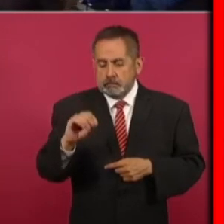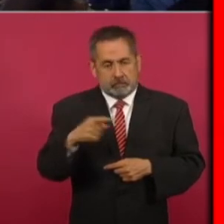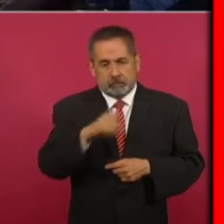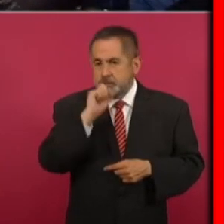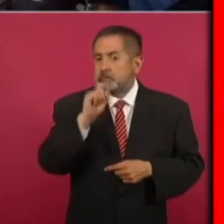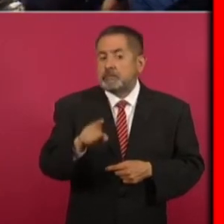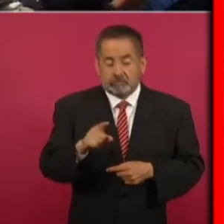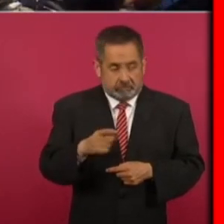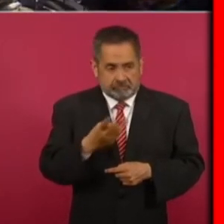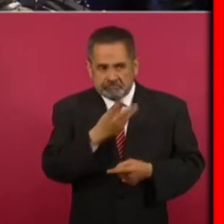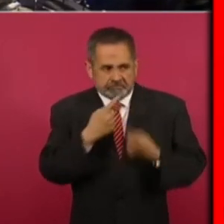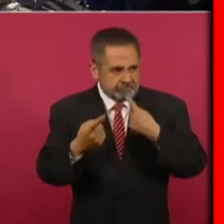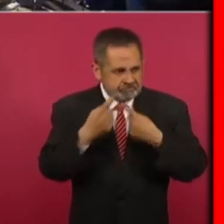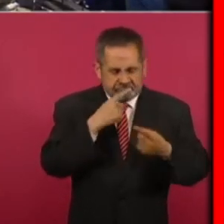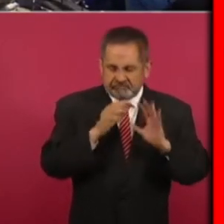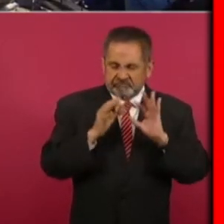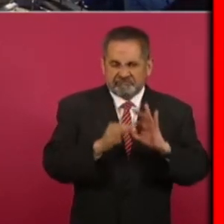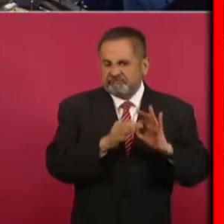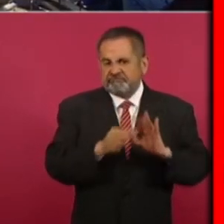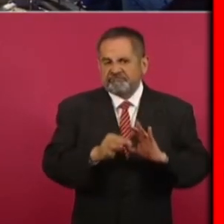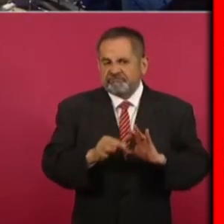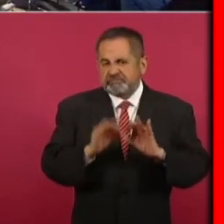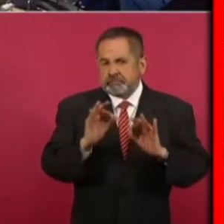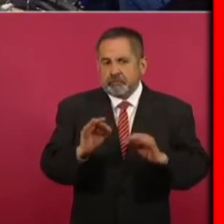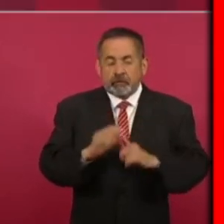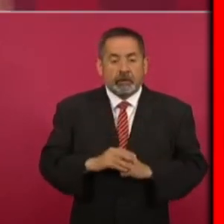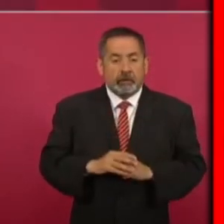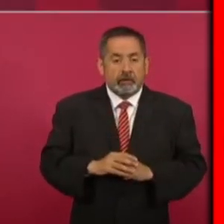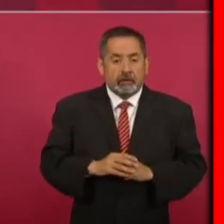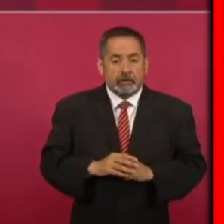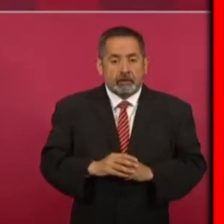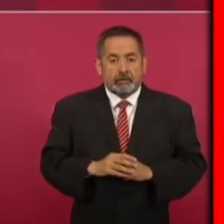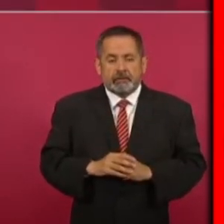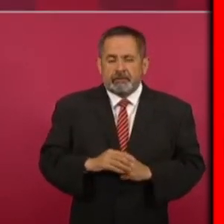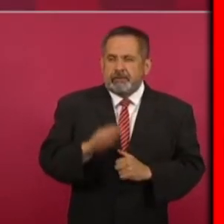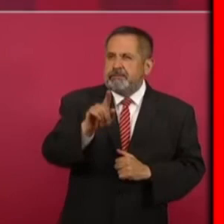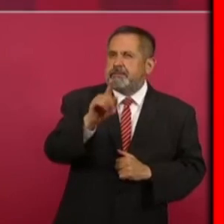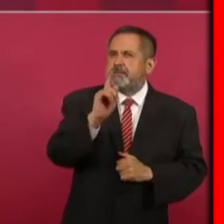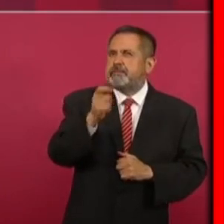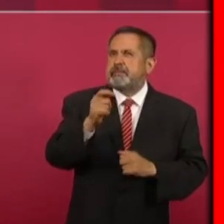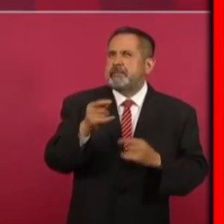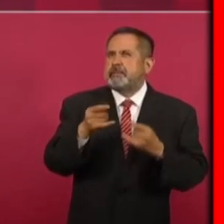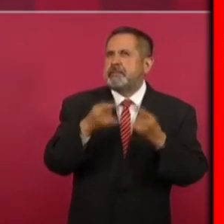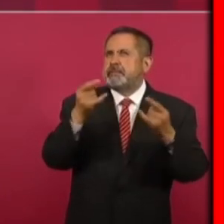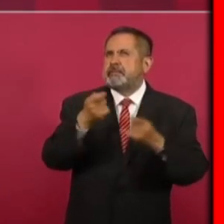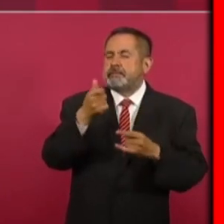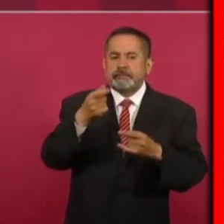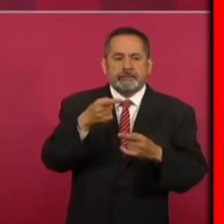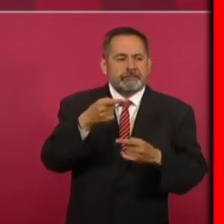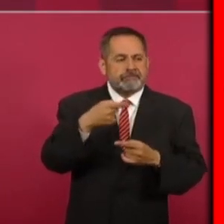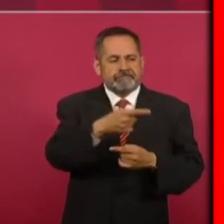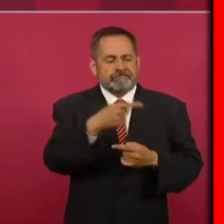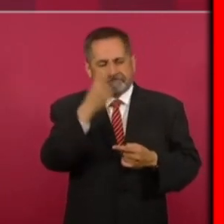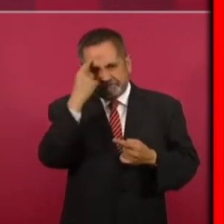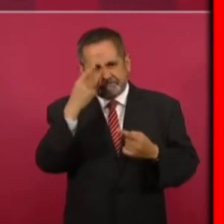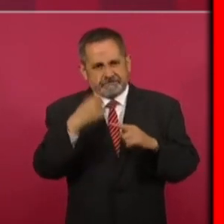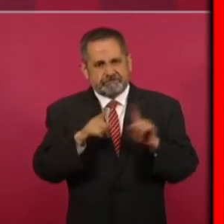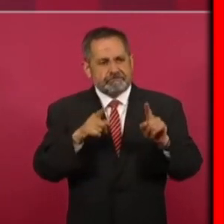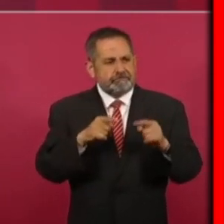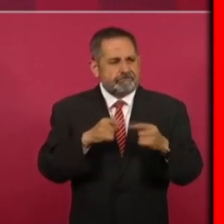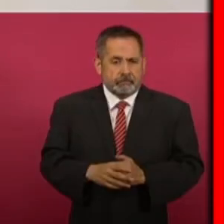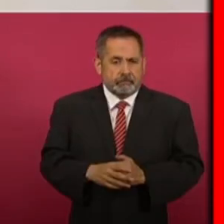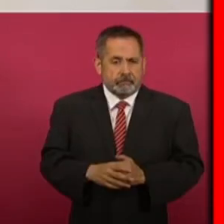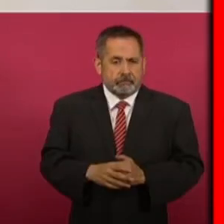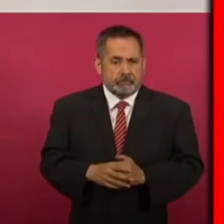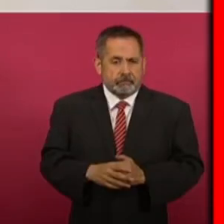invitamos a que se suscriban a este canal y que nos regalen un like para que le lleguemos a más personas, pues vamos a ver la